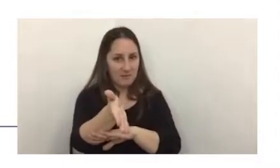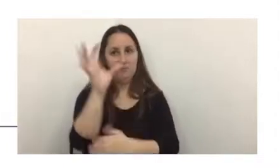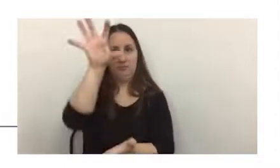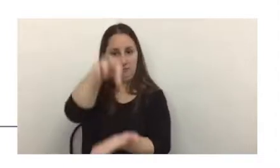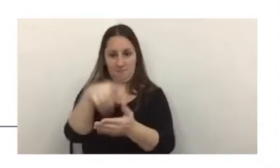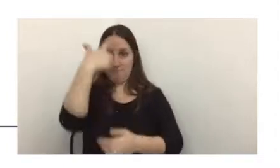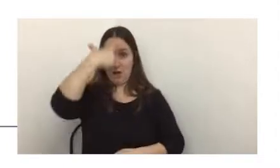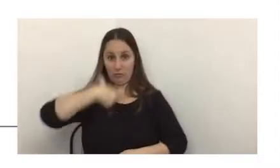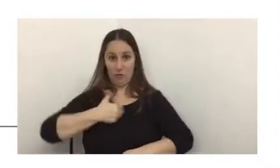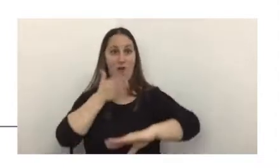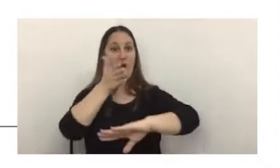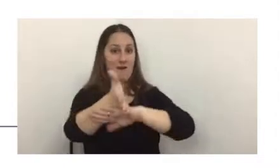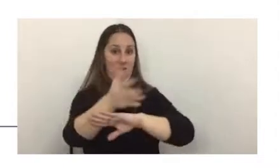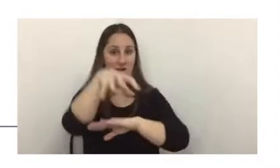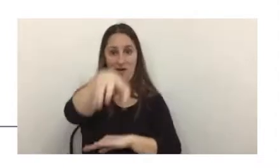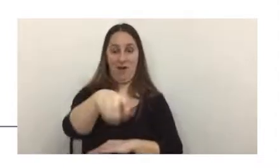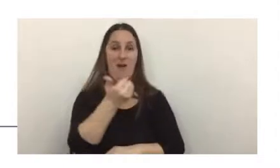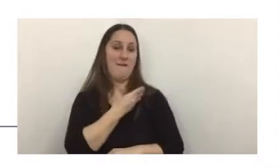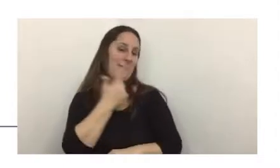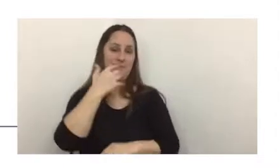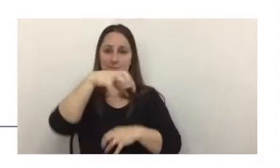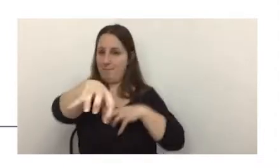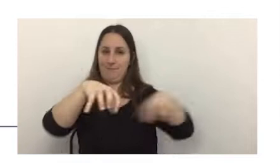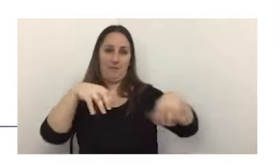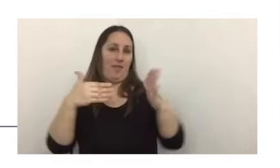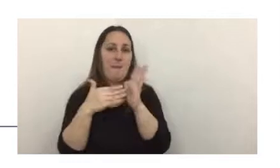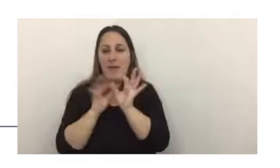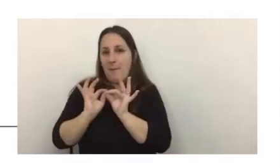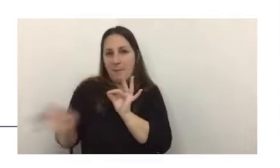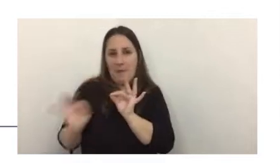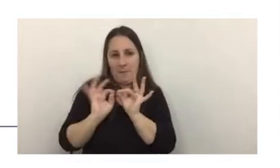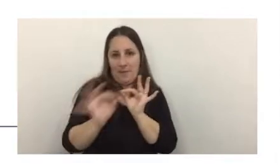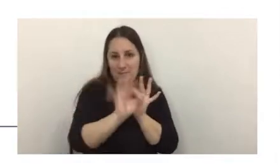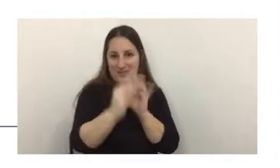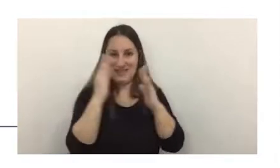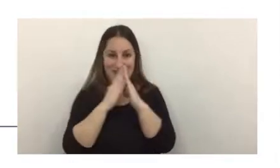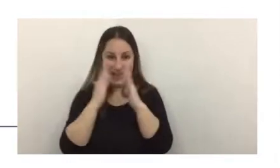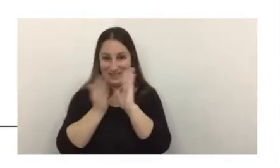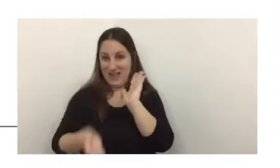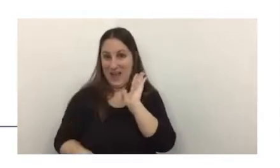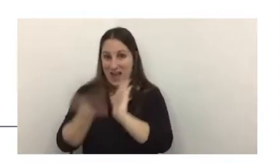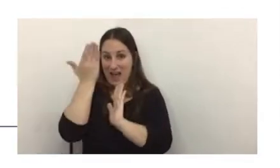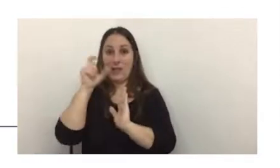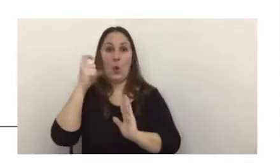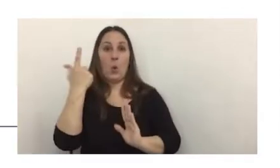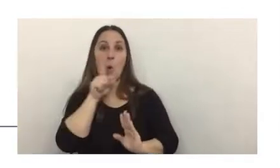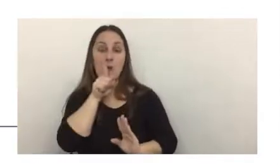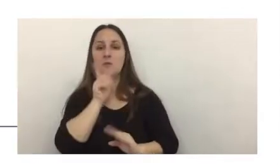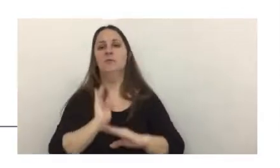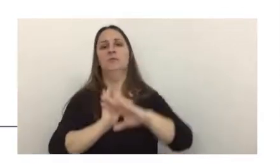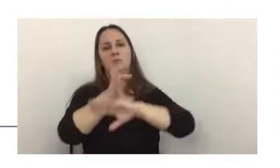contribuyente en la dependencia que corresponda a su domicilio, en la cual esté dado de alta su CUIT, y